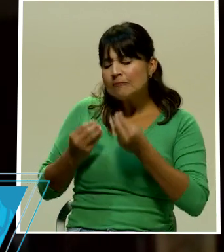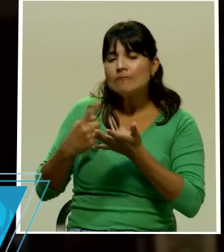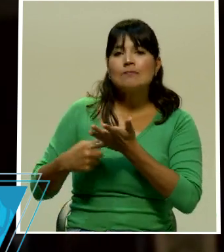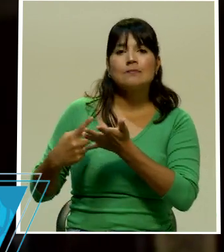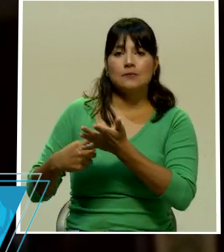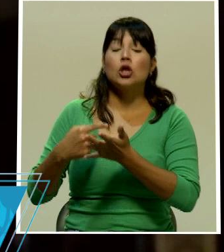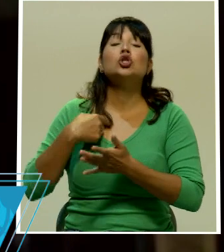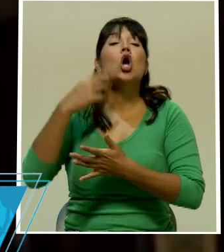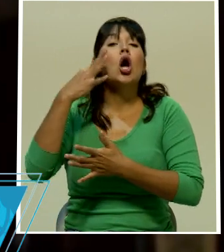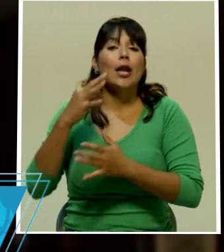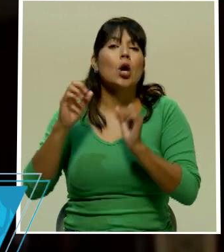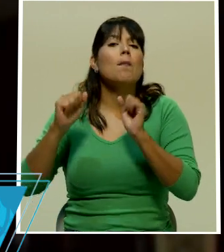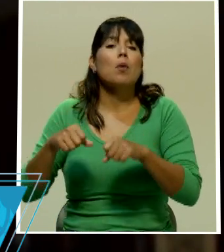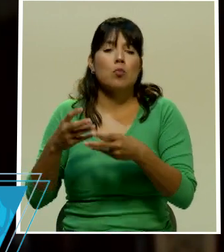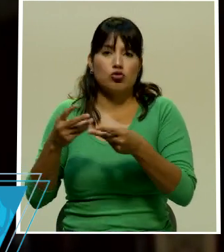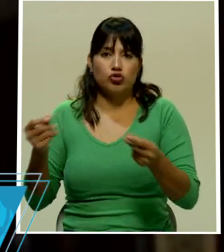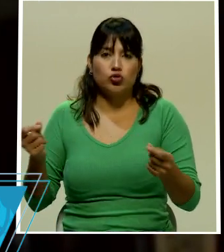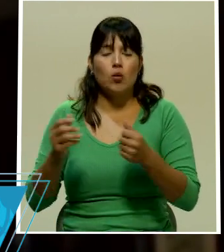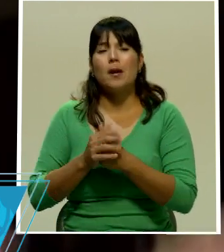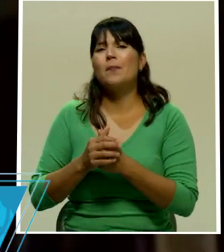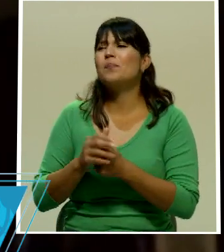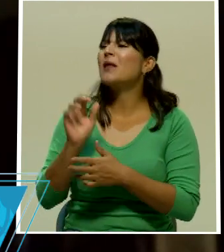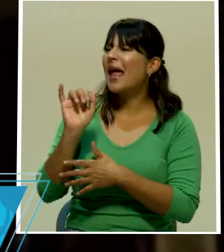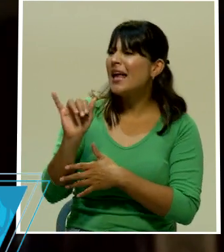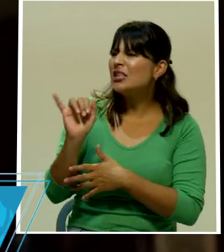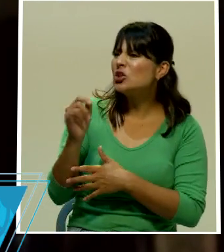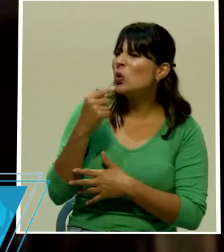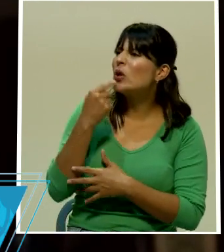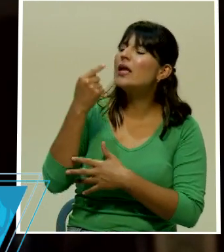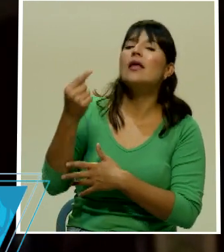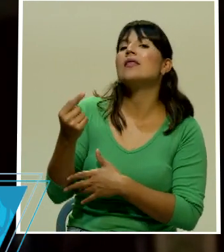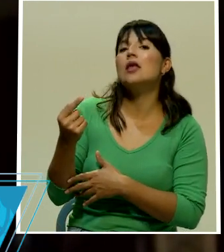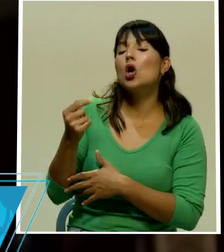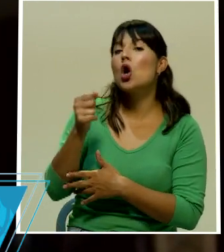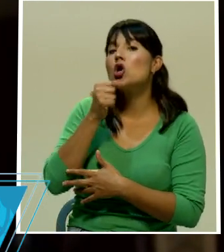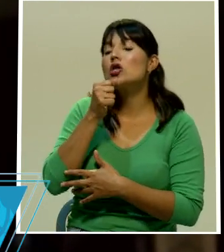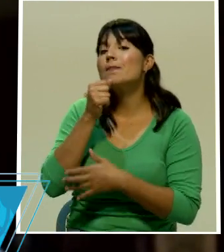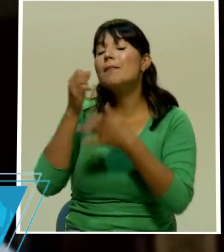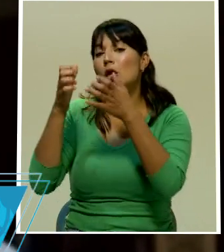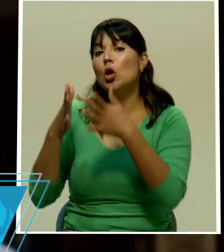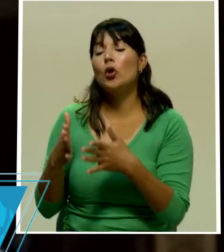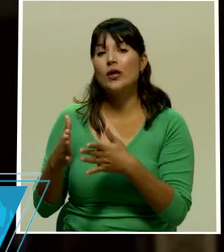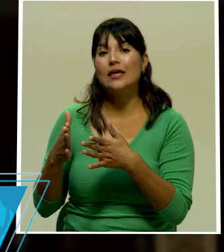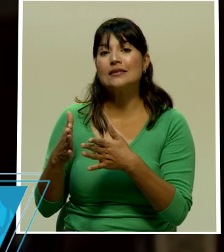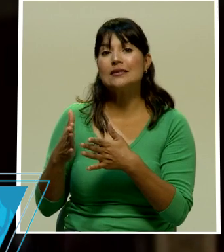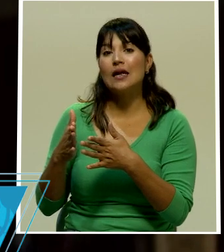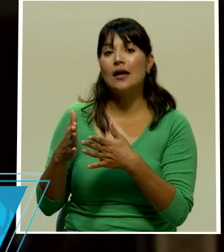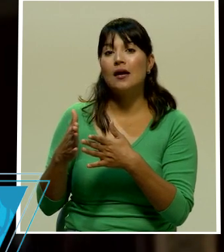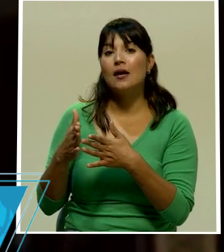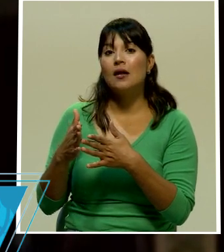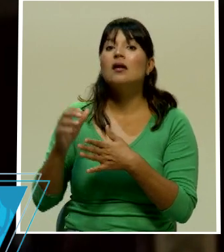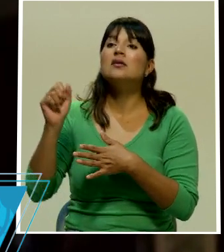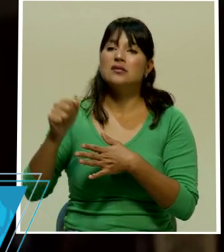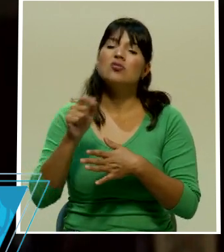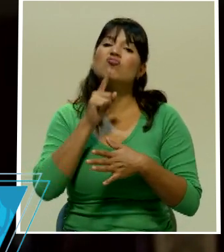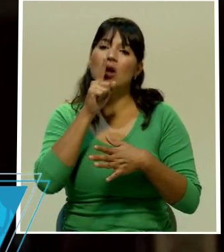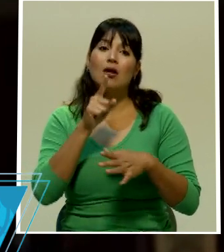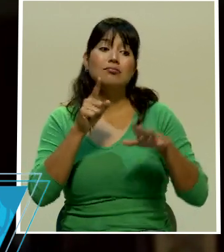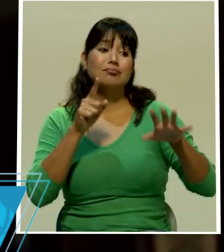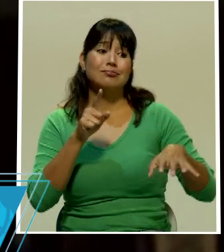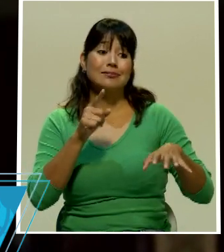posibilidades eso del recorrido por ejemplo que mencionaba los diputados de los periodistas es cierto que tienen que ir toda la vuelta